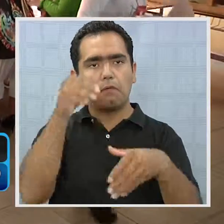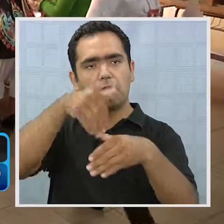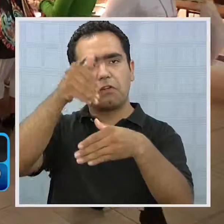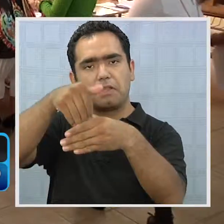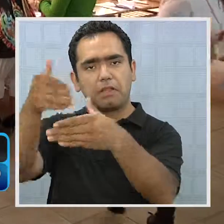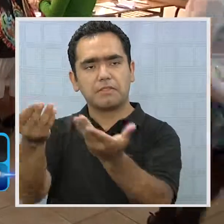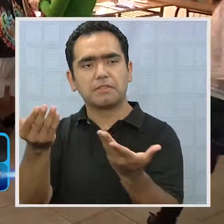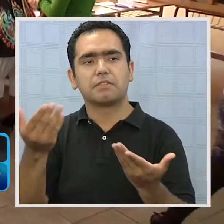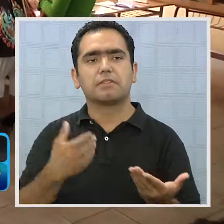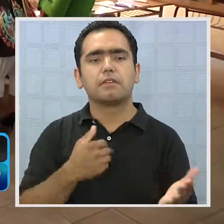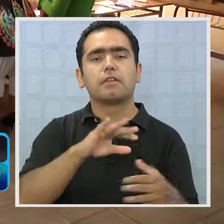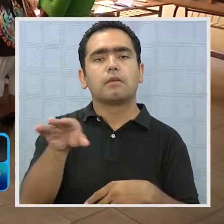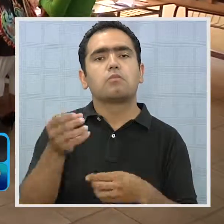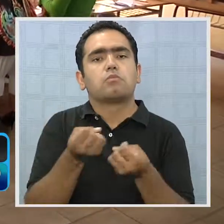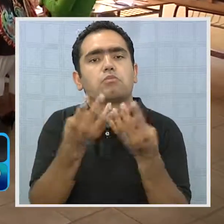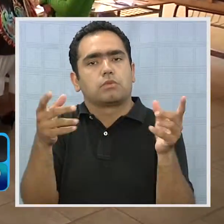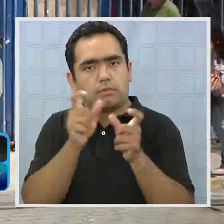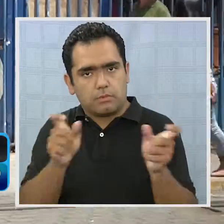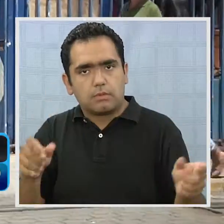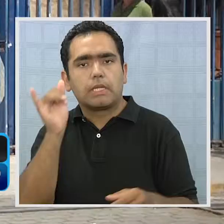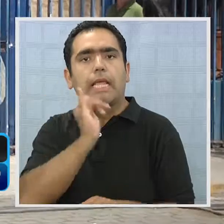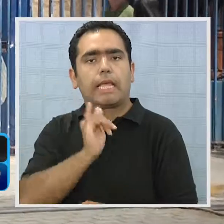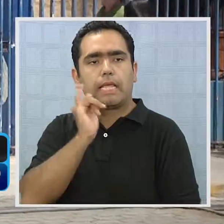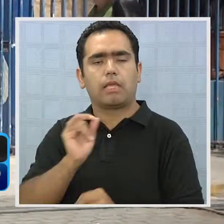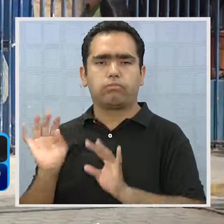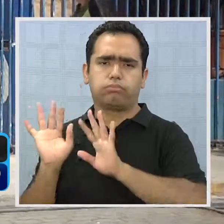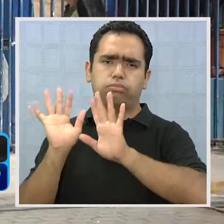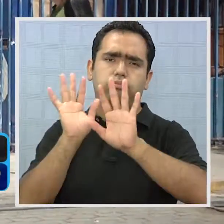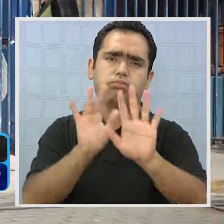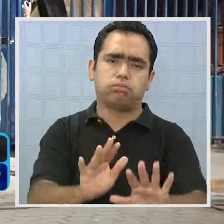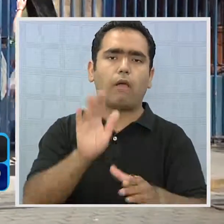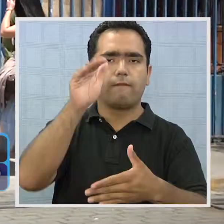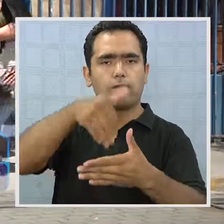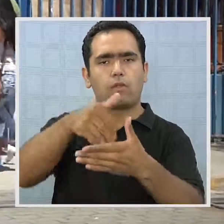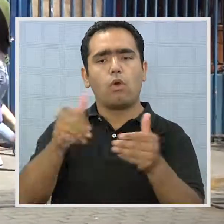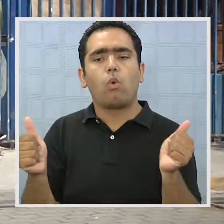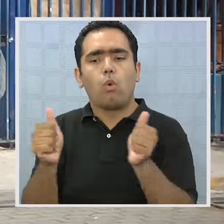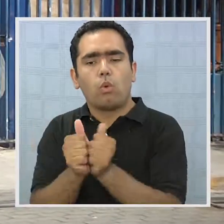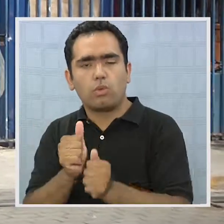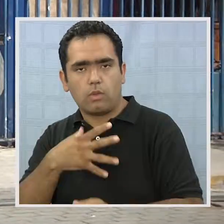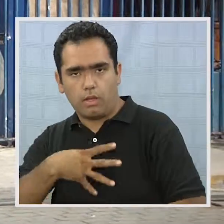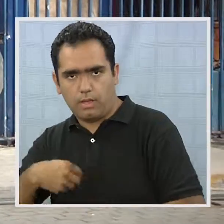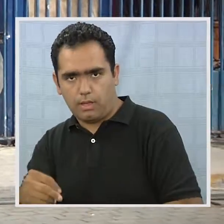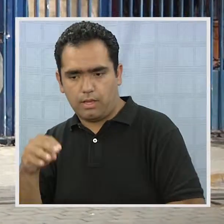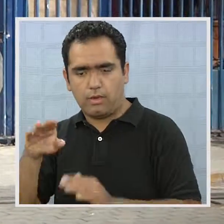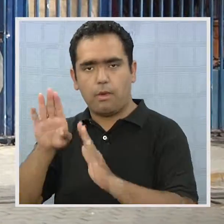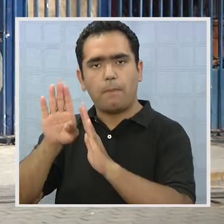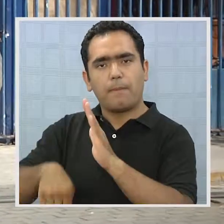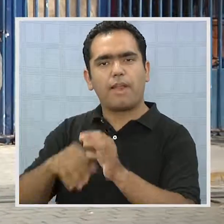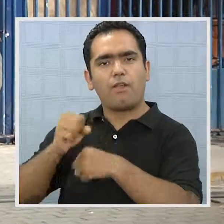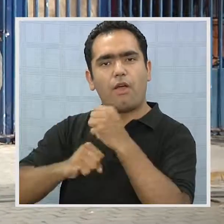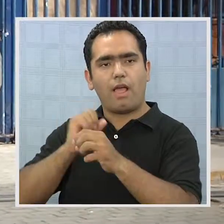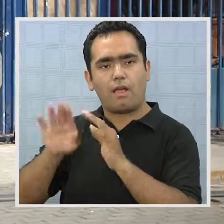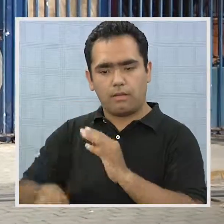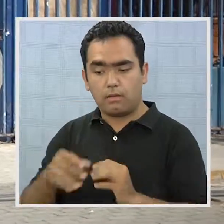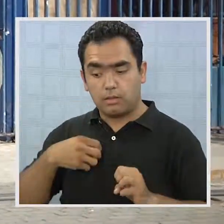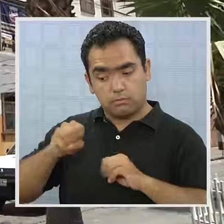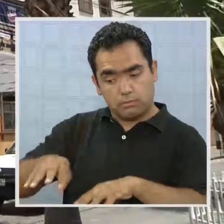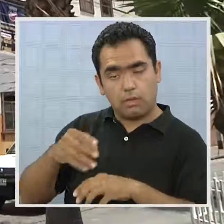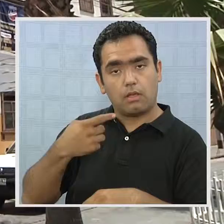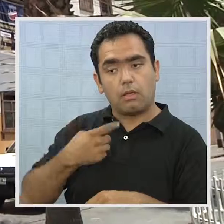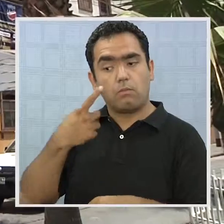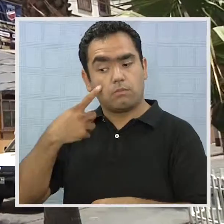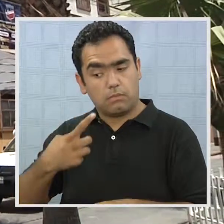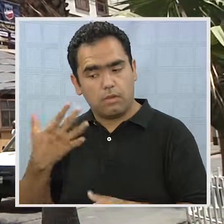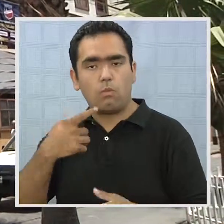emblemáticos. Muchos fueron los iquiqueños que acudieron a votar acompañados por sus hijos menores de edad, para enseñarles lo importante que